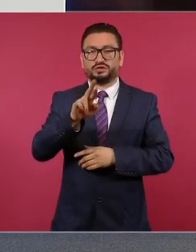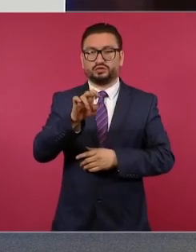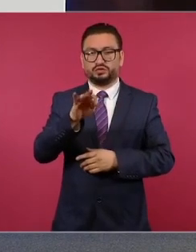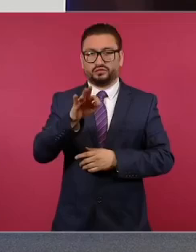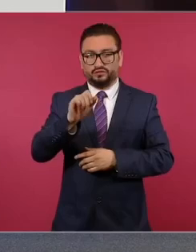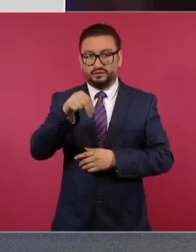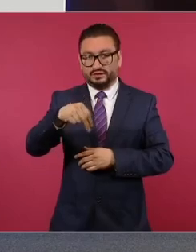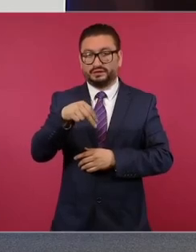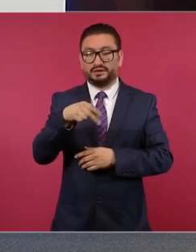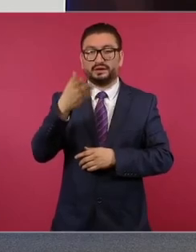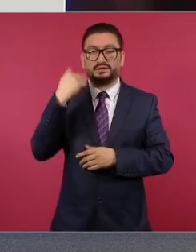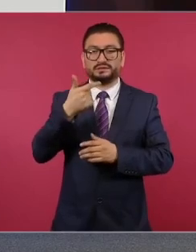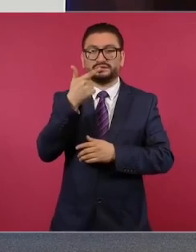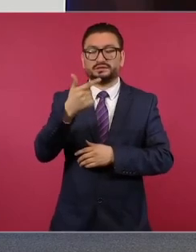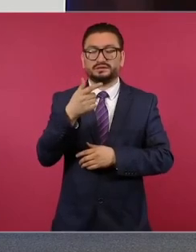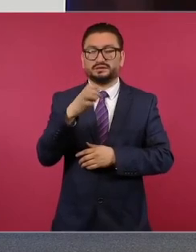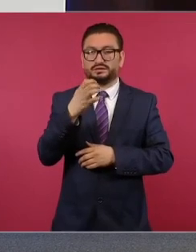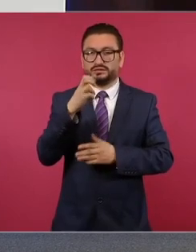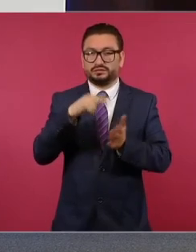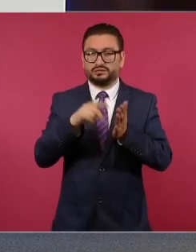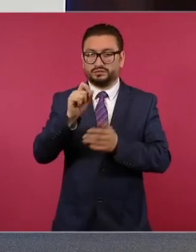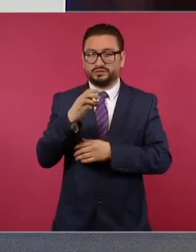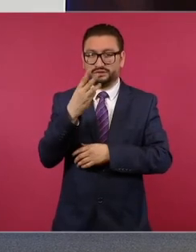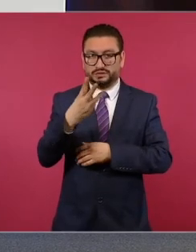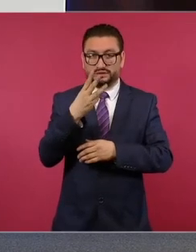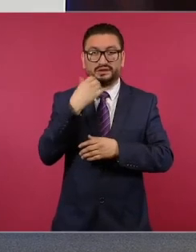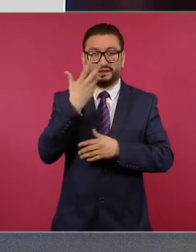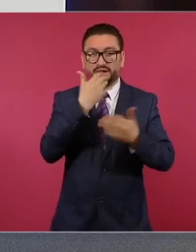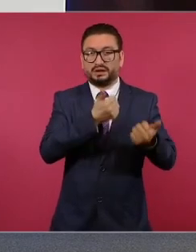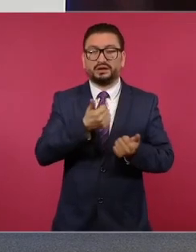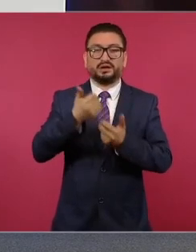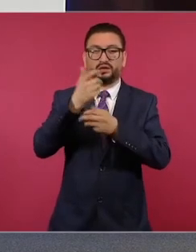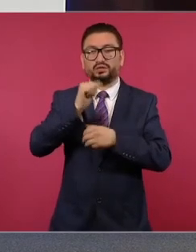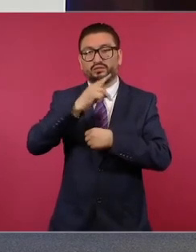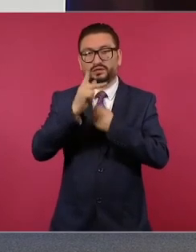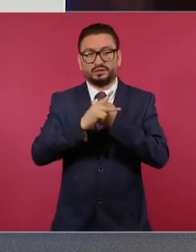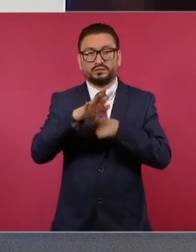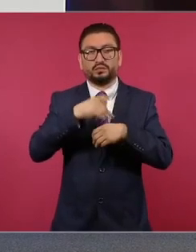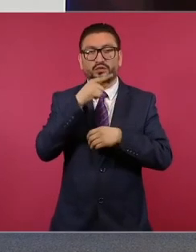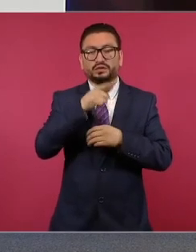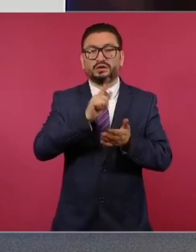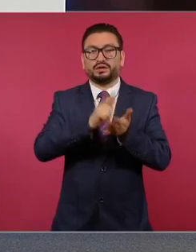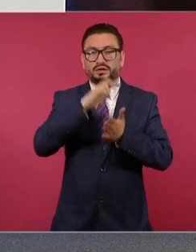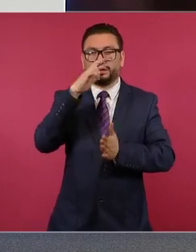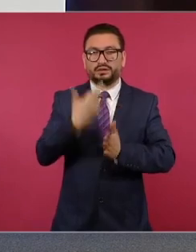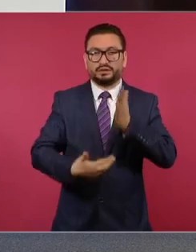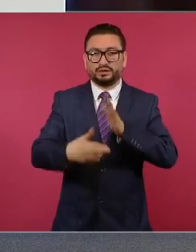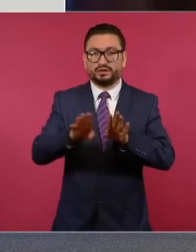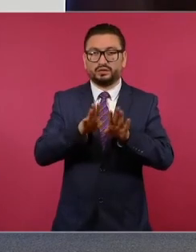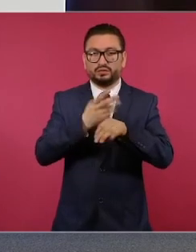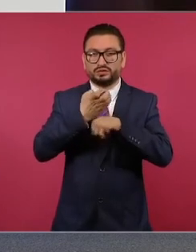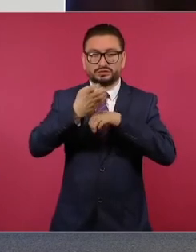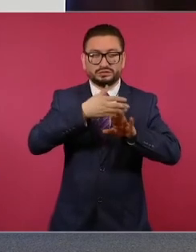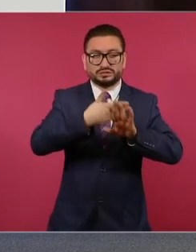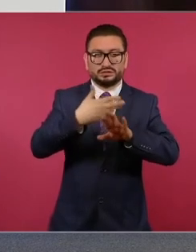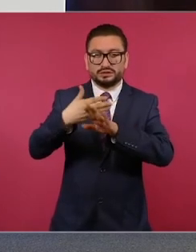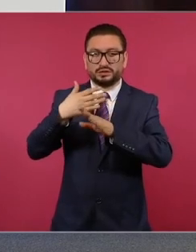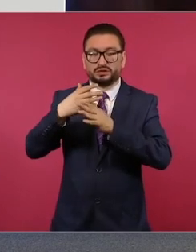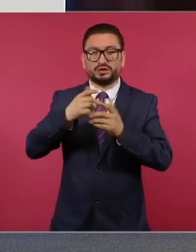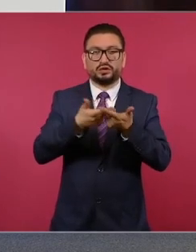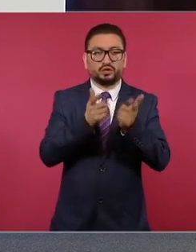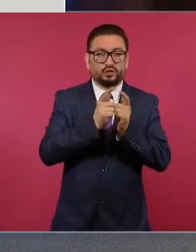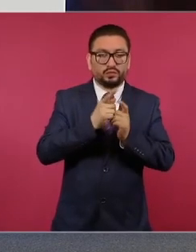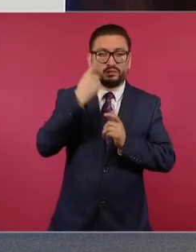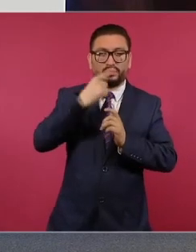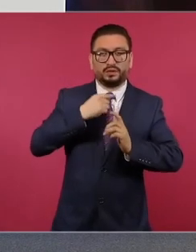el 7 de enero del 23 con fines de extradición por los delitos de acecho interestatal y asociación delictuosa para cometer